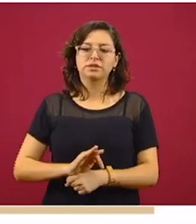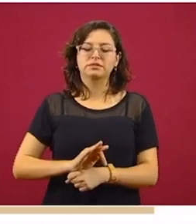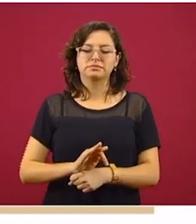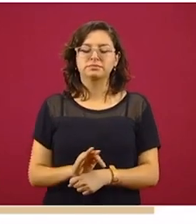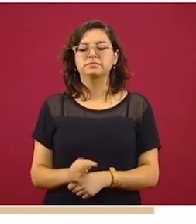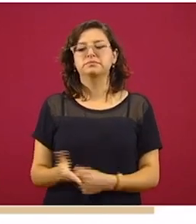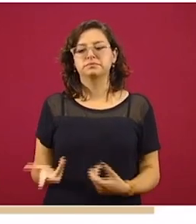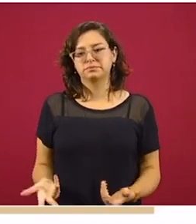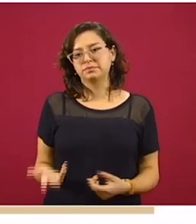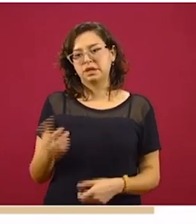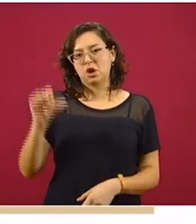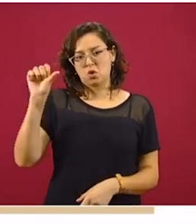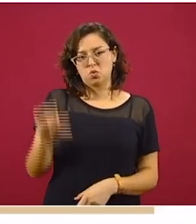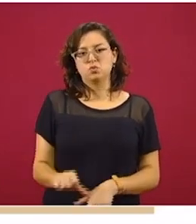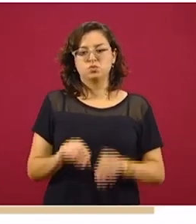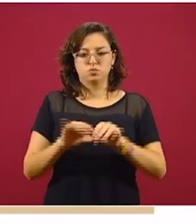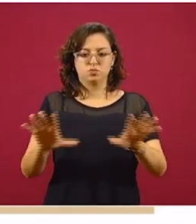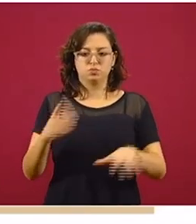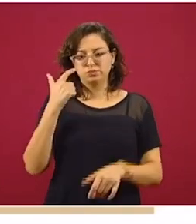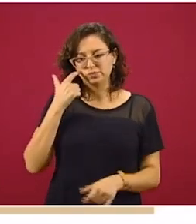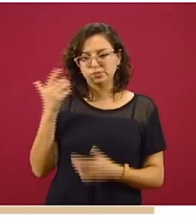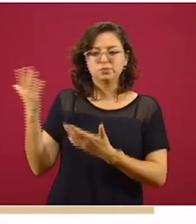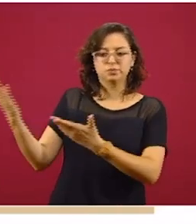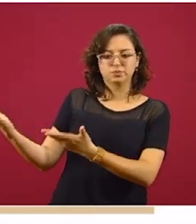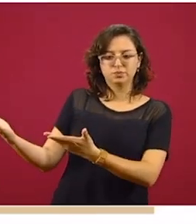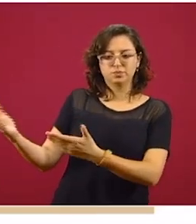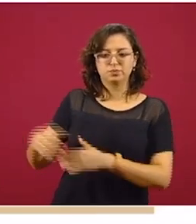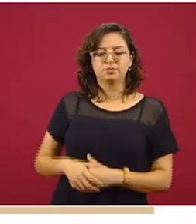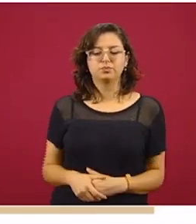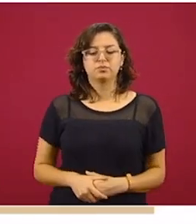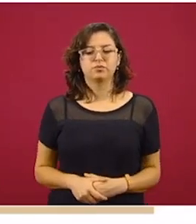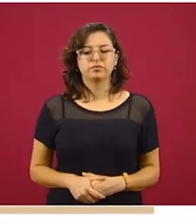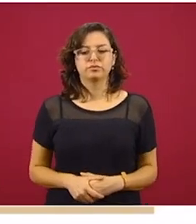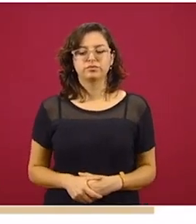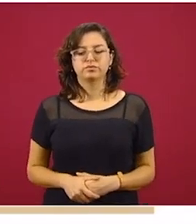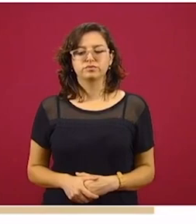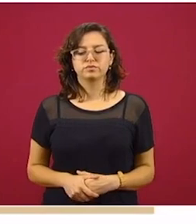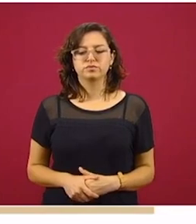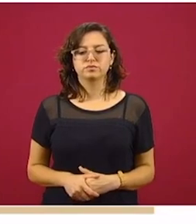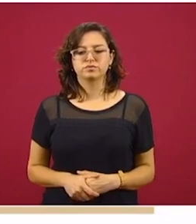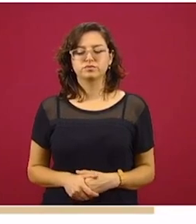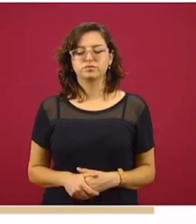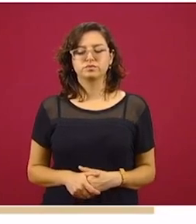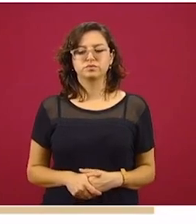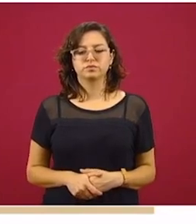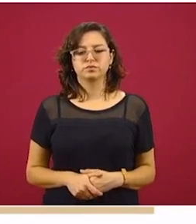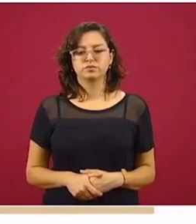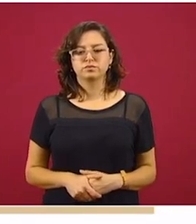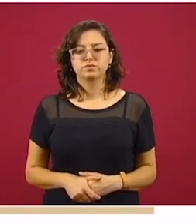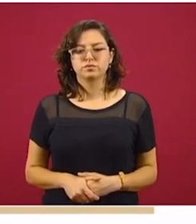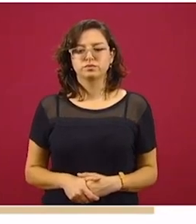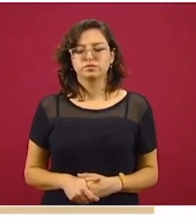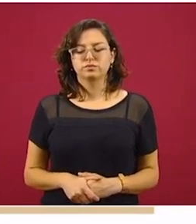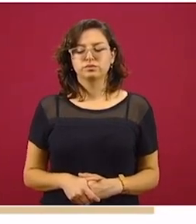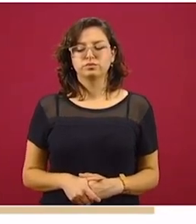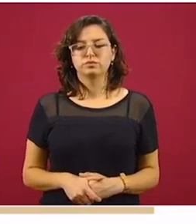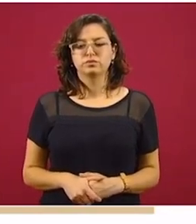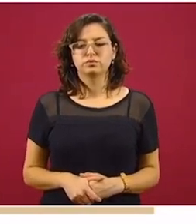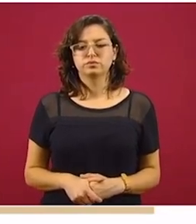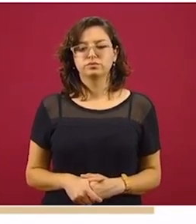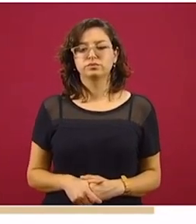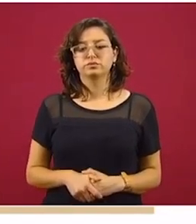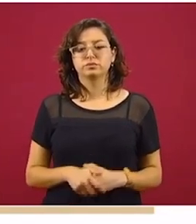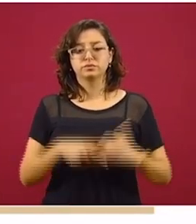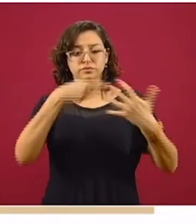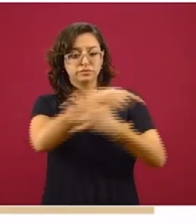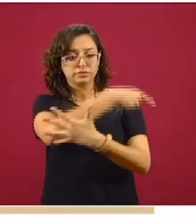hacerlo del conocimiento de ustedes para que nos ayuden a difundirlo. Entonces, todas las incorporaciones, todas las modalidades voluntarias